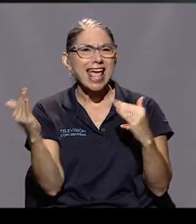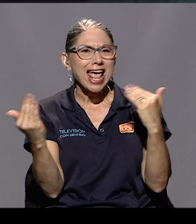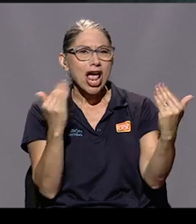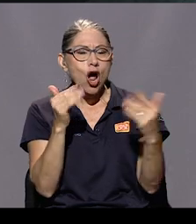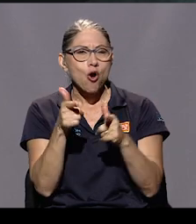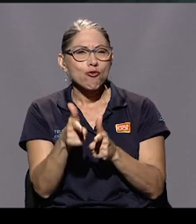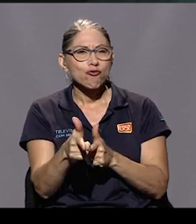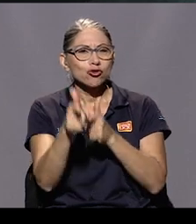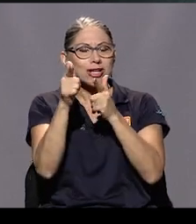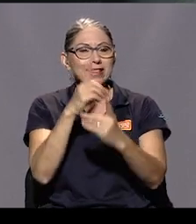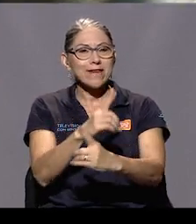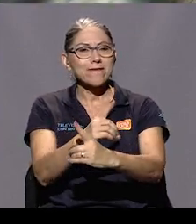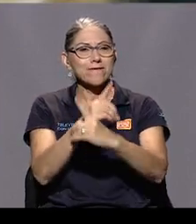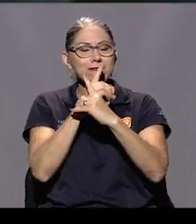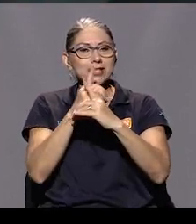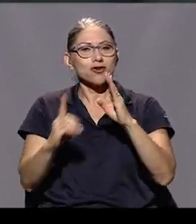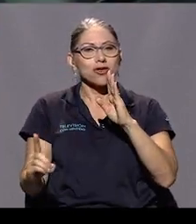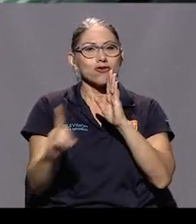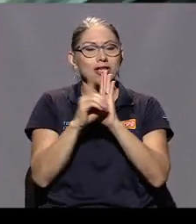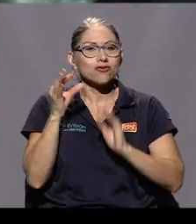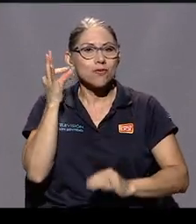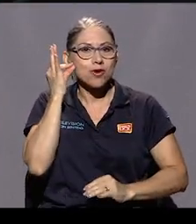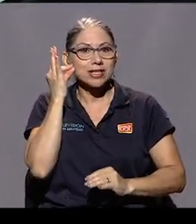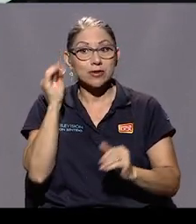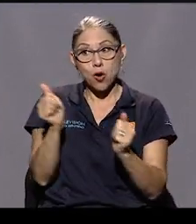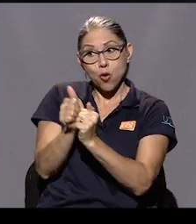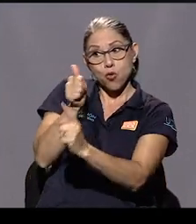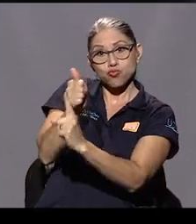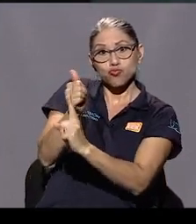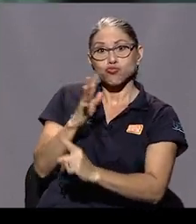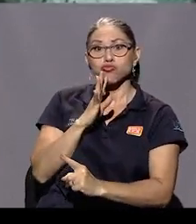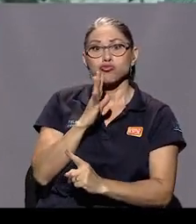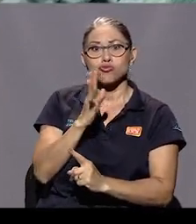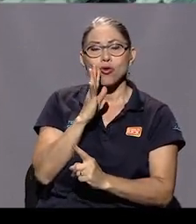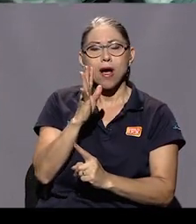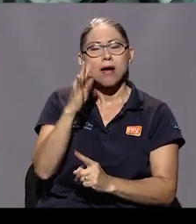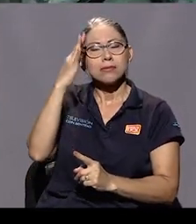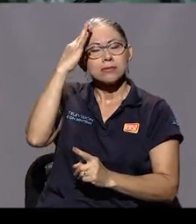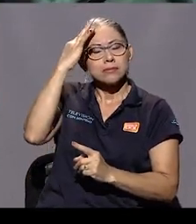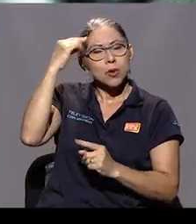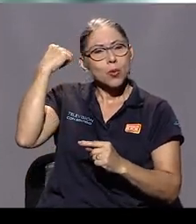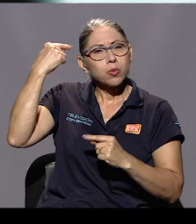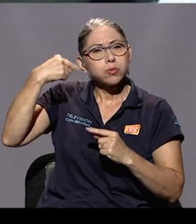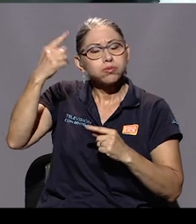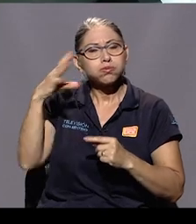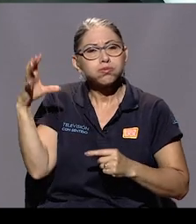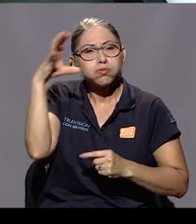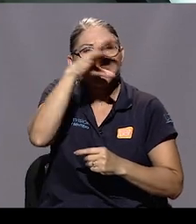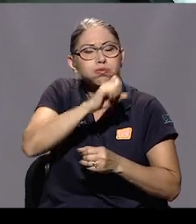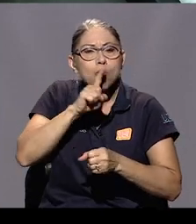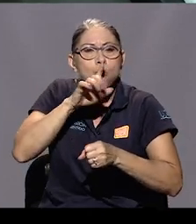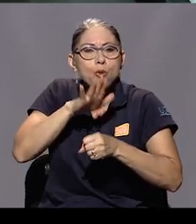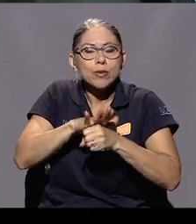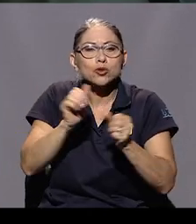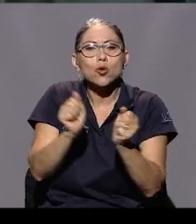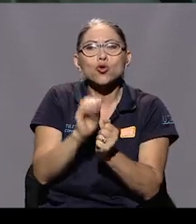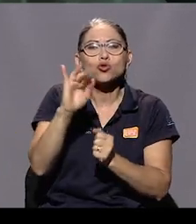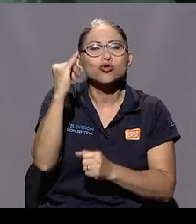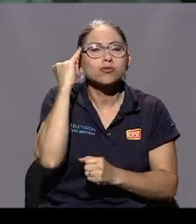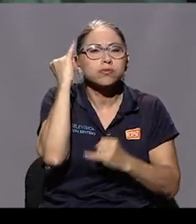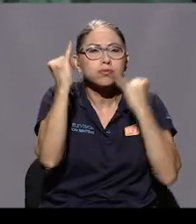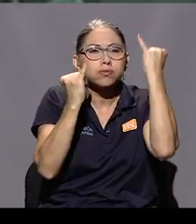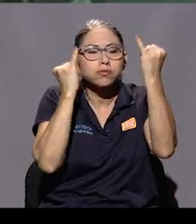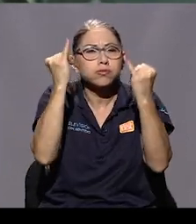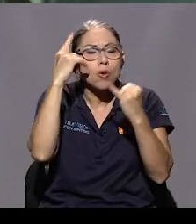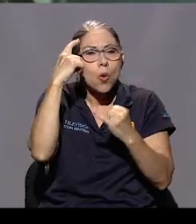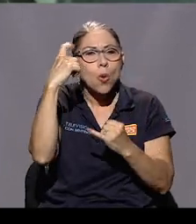fusil defensor de los derechos de las mujeres. Con sus palabras nos da un viaje inédito en su compromiso con sus